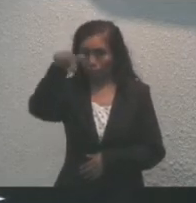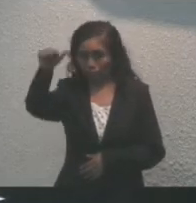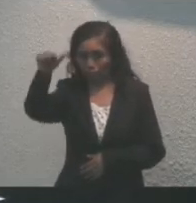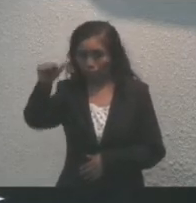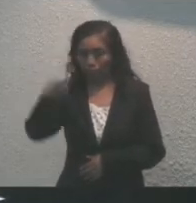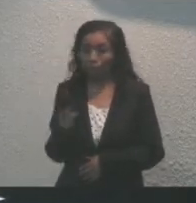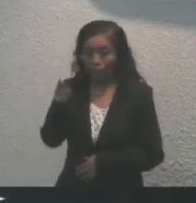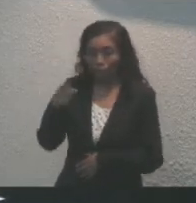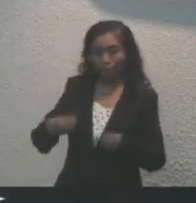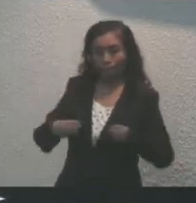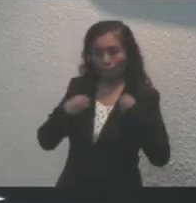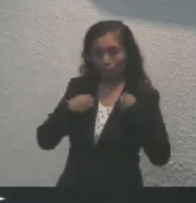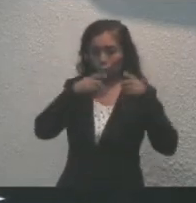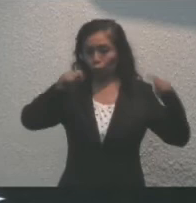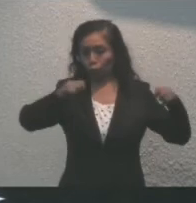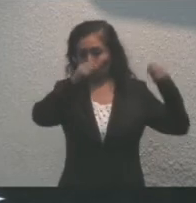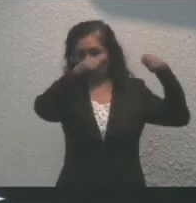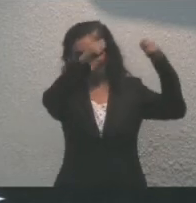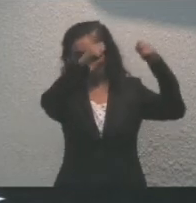algo de lo que encontramos en la historia.